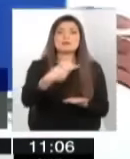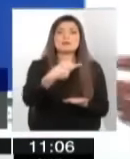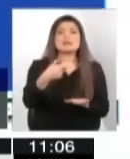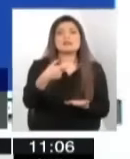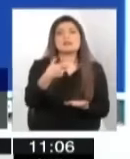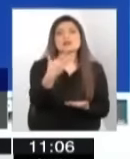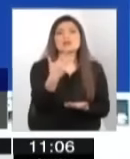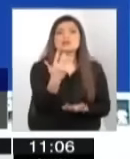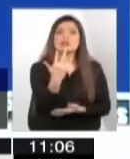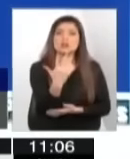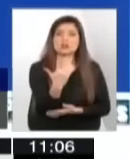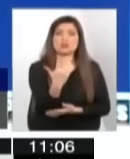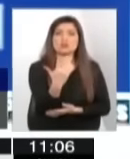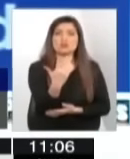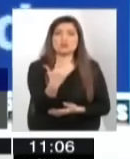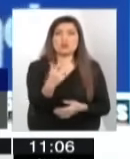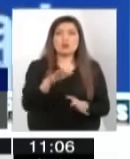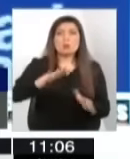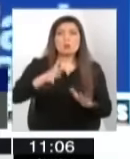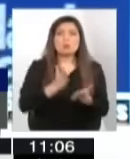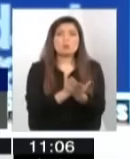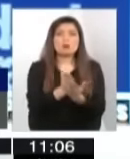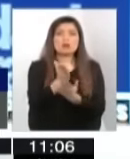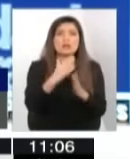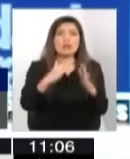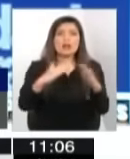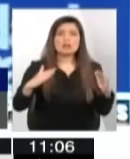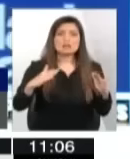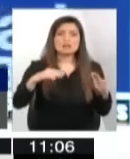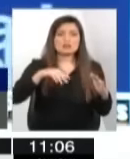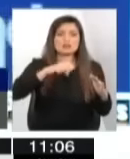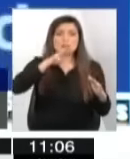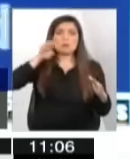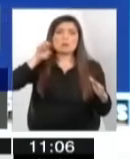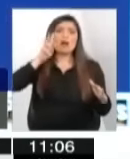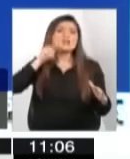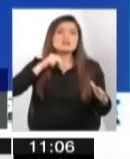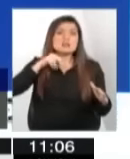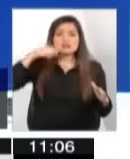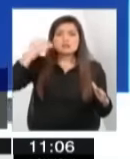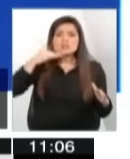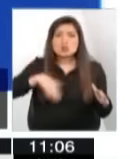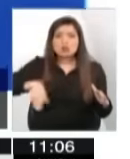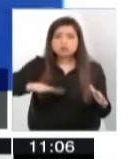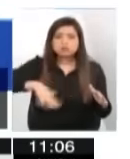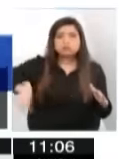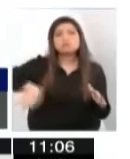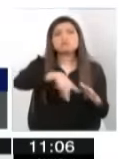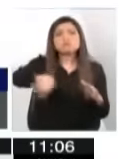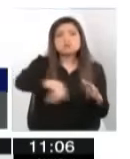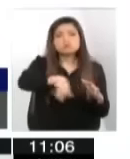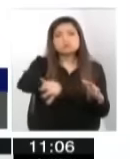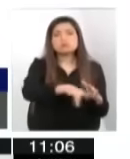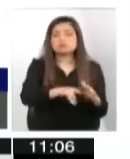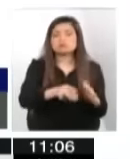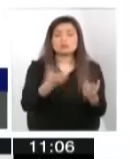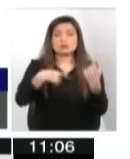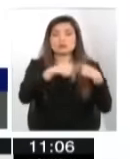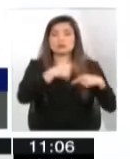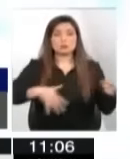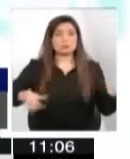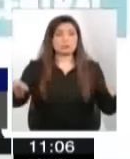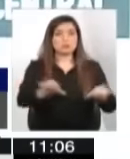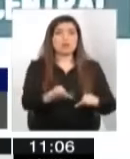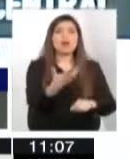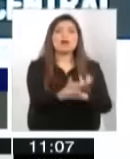Claro, cuando era la sociedad del niño chileno. Cuando partimos con la casa de huérfanos, el tema es un desastre. Hay un historiador, Jorge Roja, la